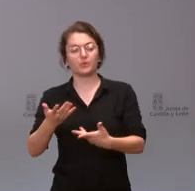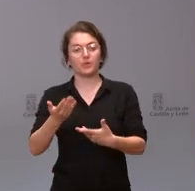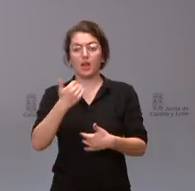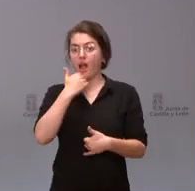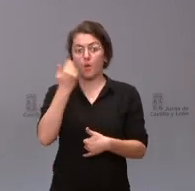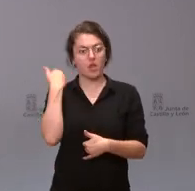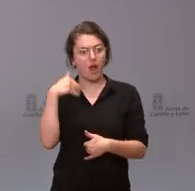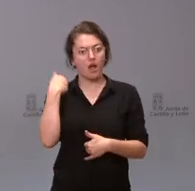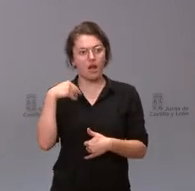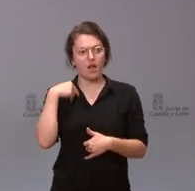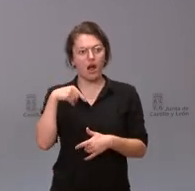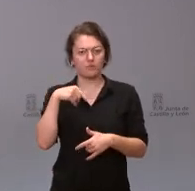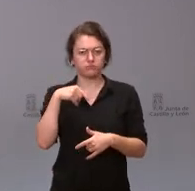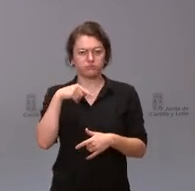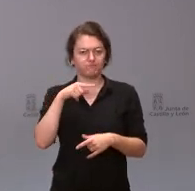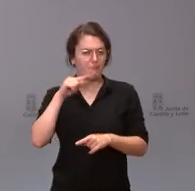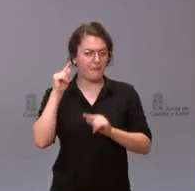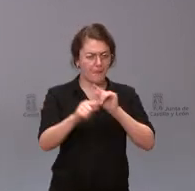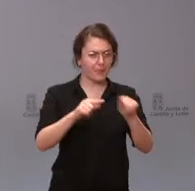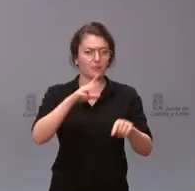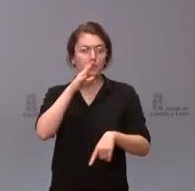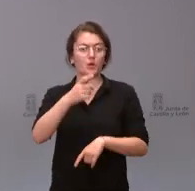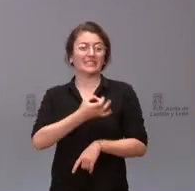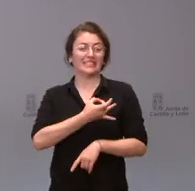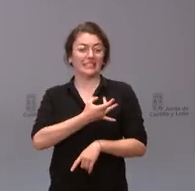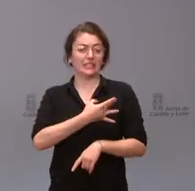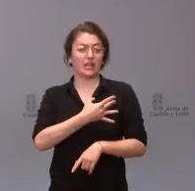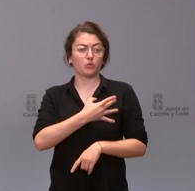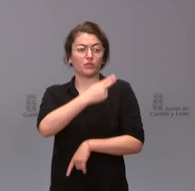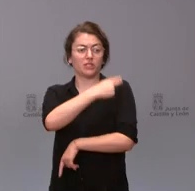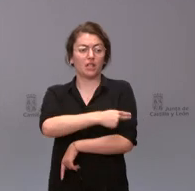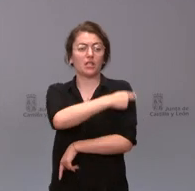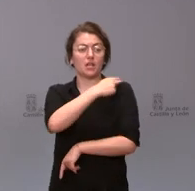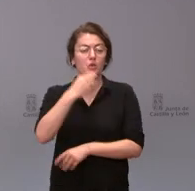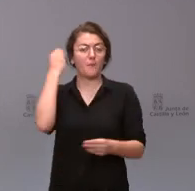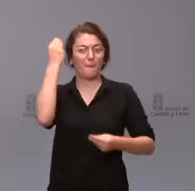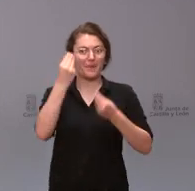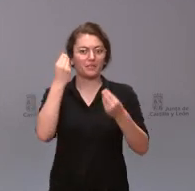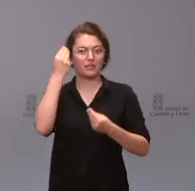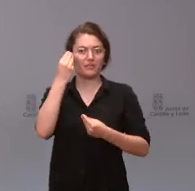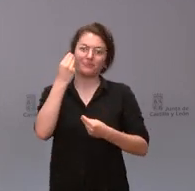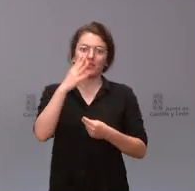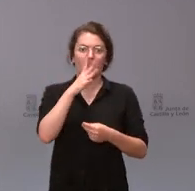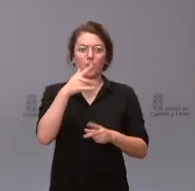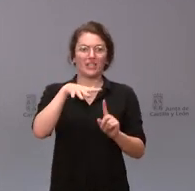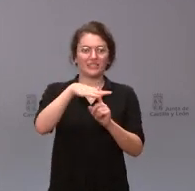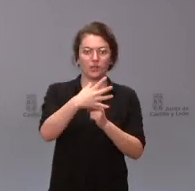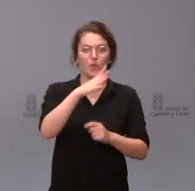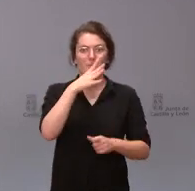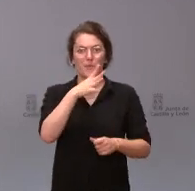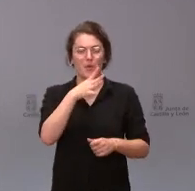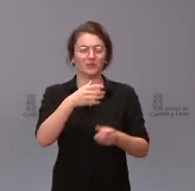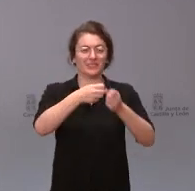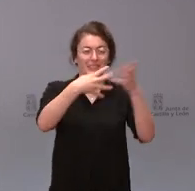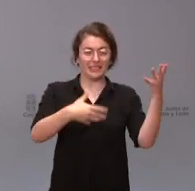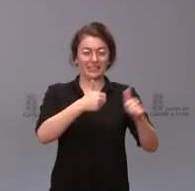criticado desde algún sindicato sanitario consideran que dada la situación actual de la sanidad con las listas de espera no